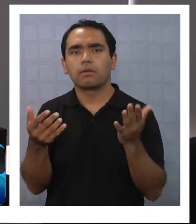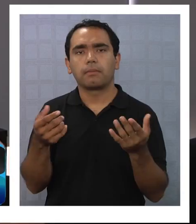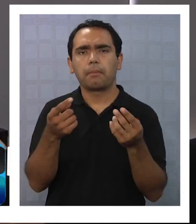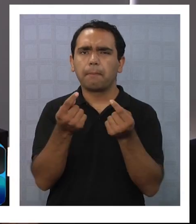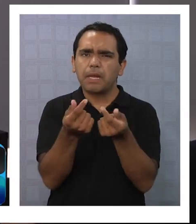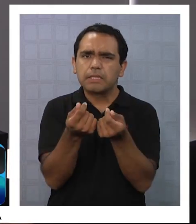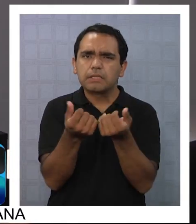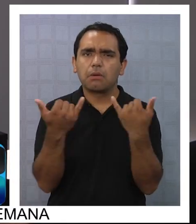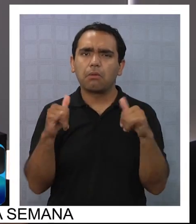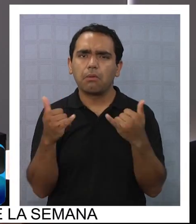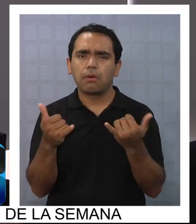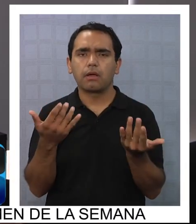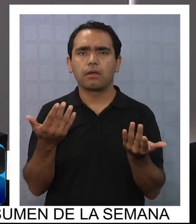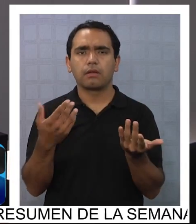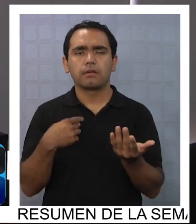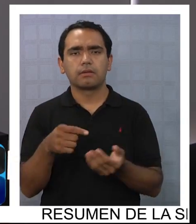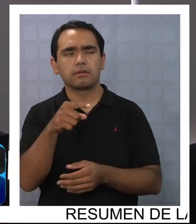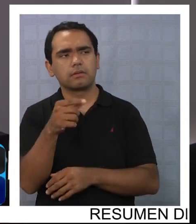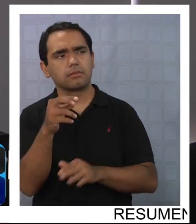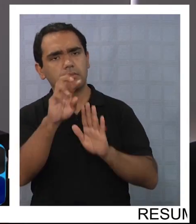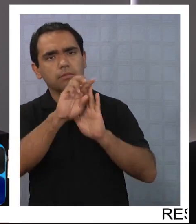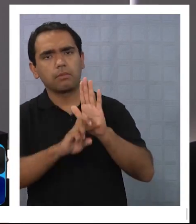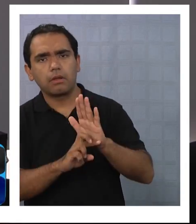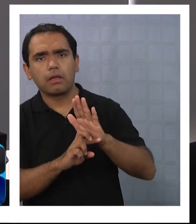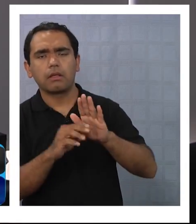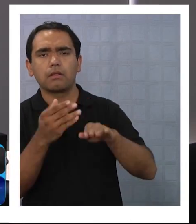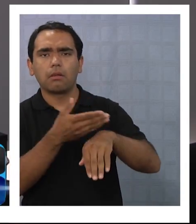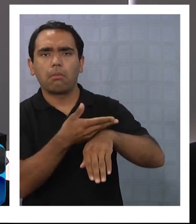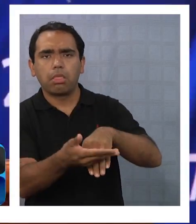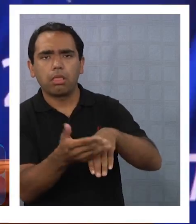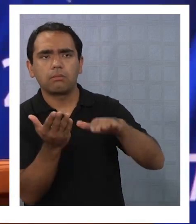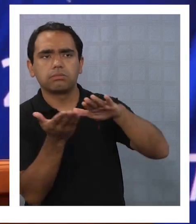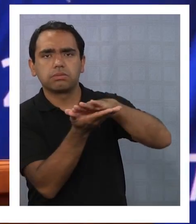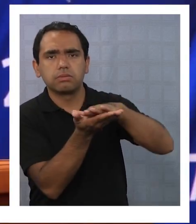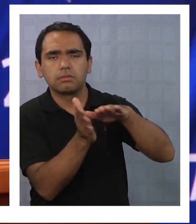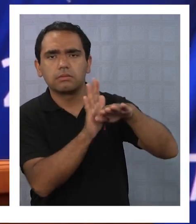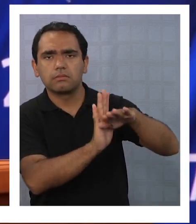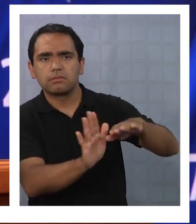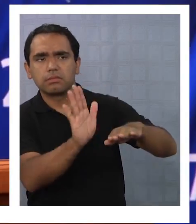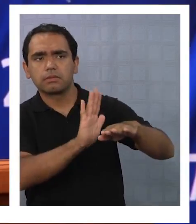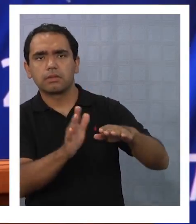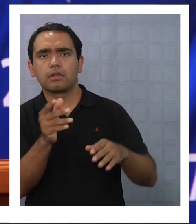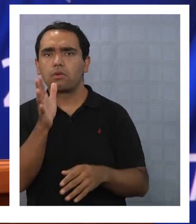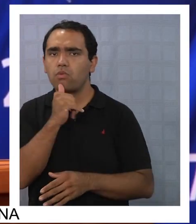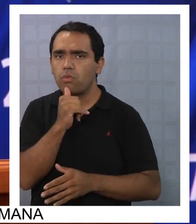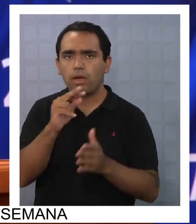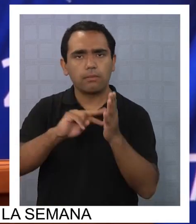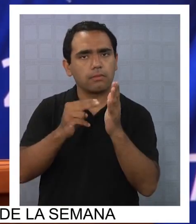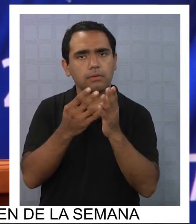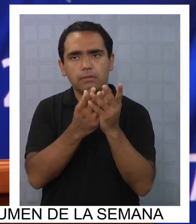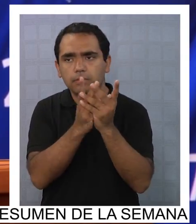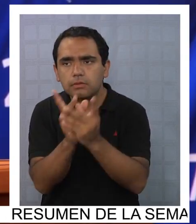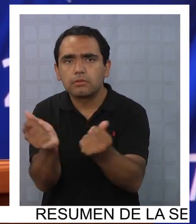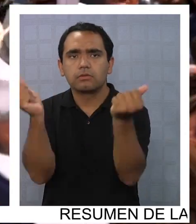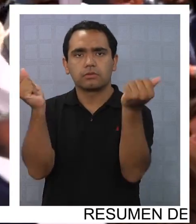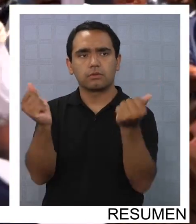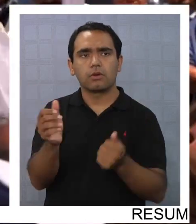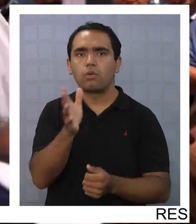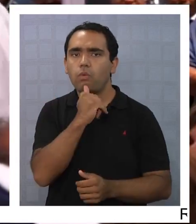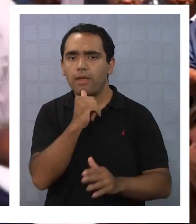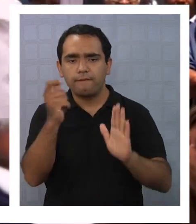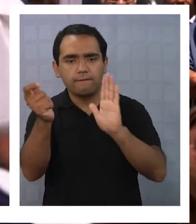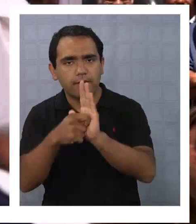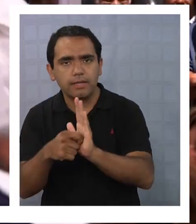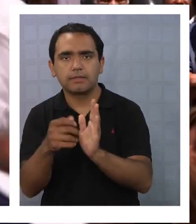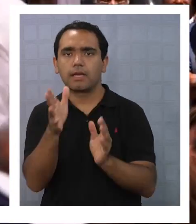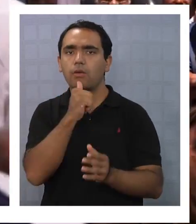se dan plazos, se retrasan otro proyecto que dejó muy adelantado el gobierno de Sebastián Piñera y no hay soluciones, no hay plazos, no hay fechas, no